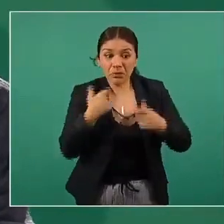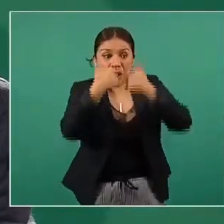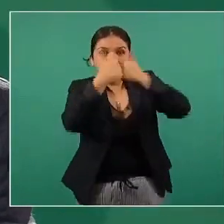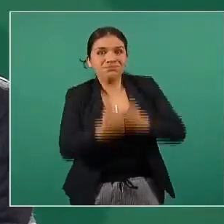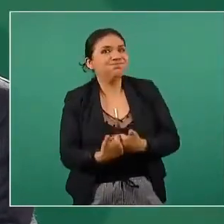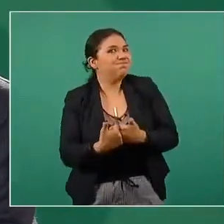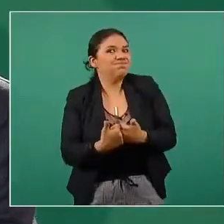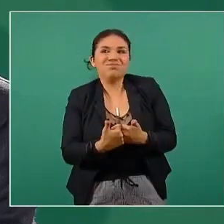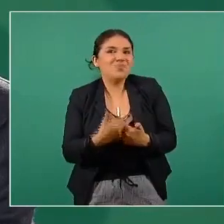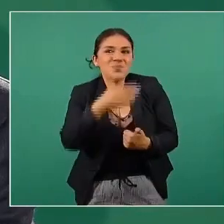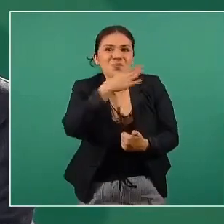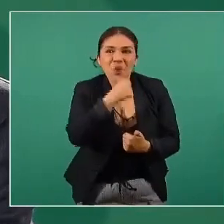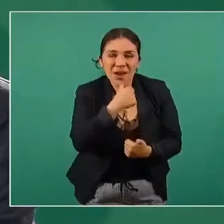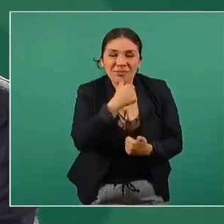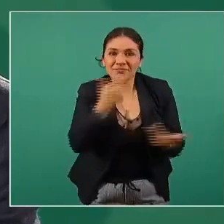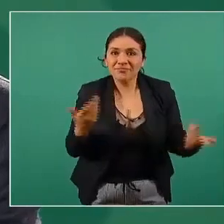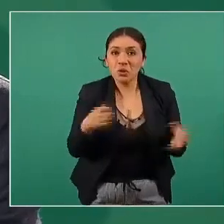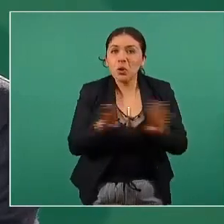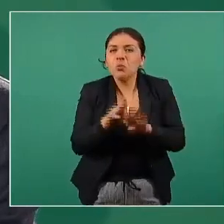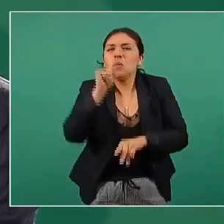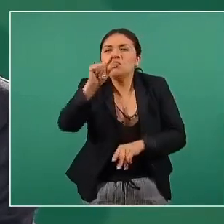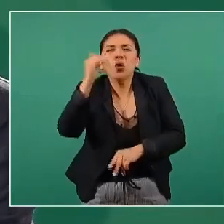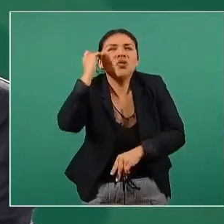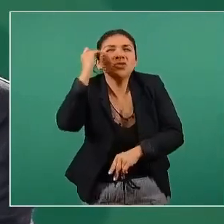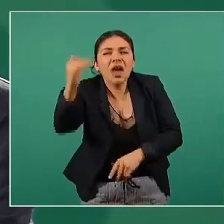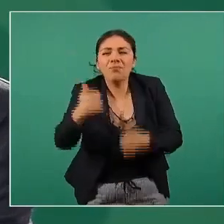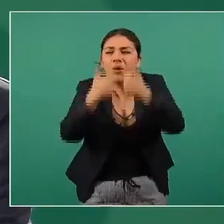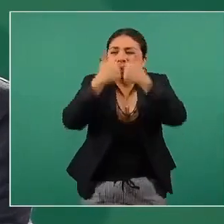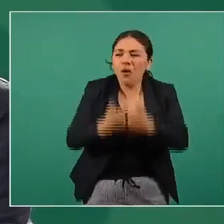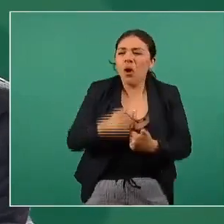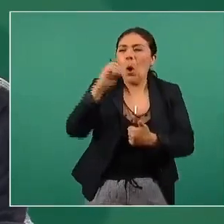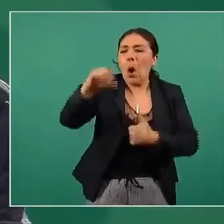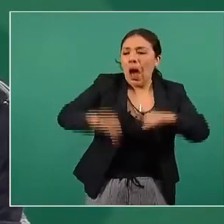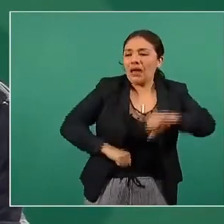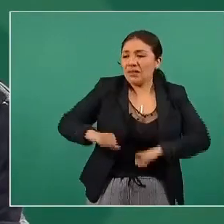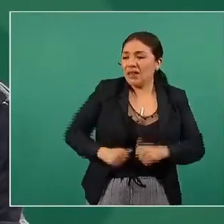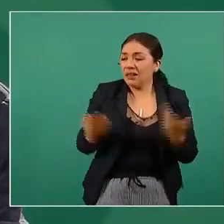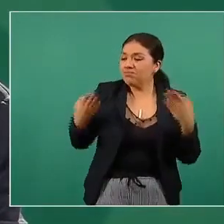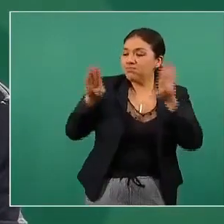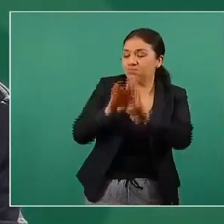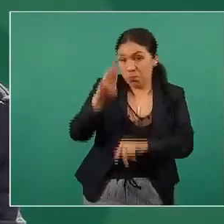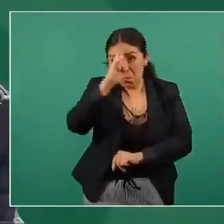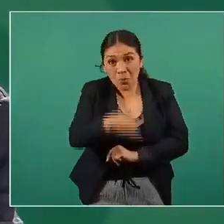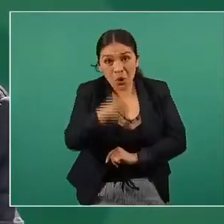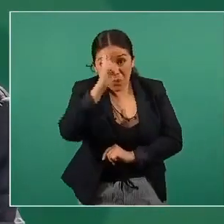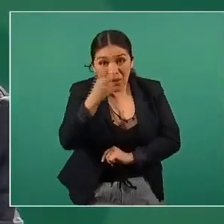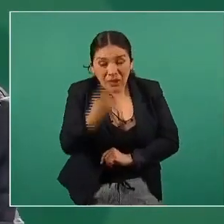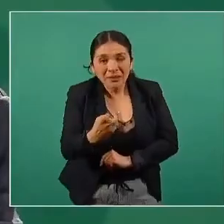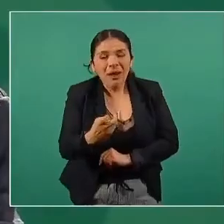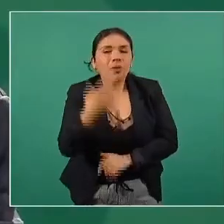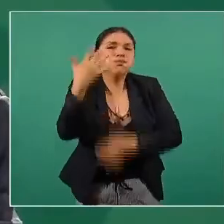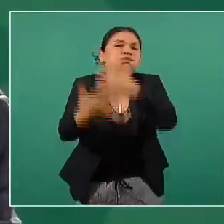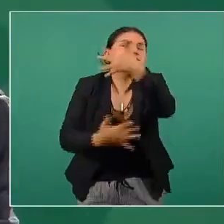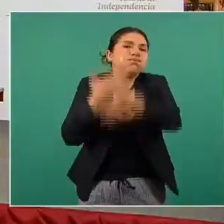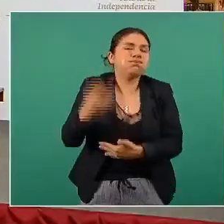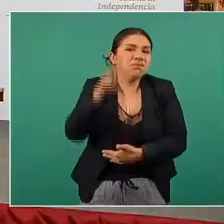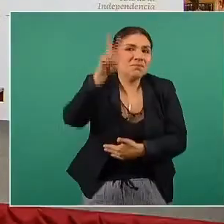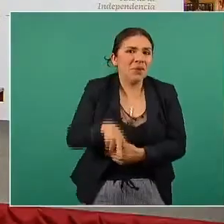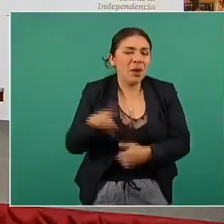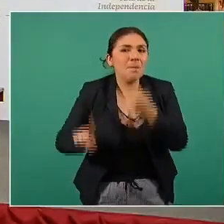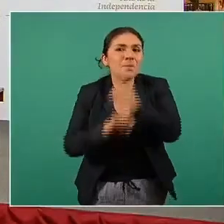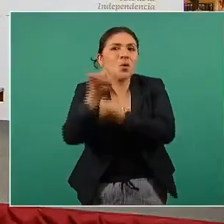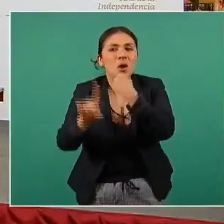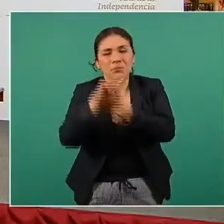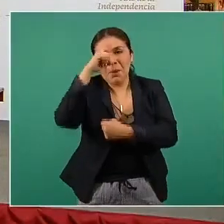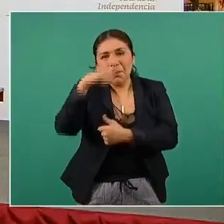y pequeñas dosis de confinamiento o pequeñas actividades de restricción perturban mucho también la